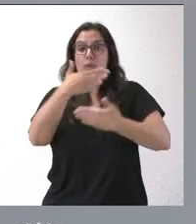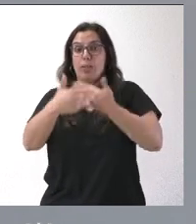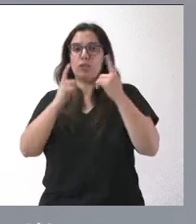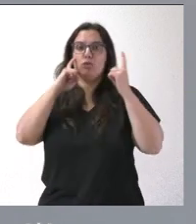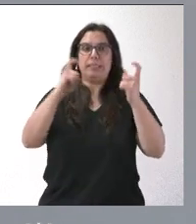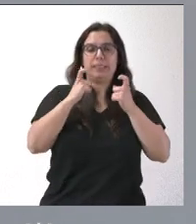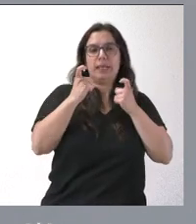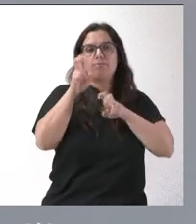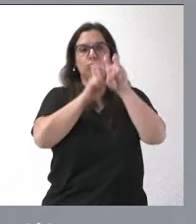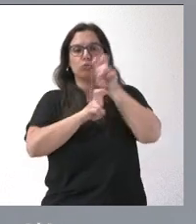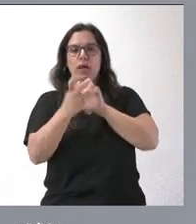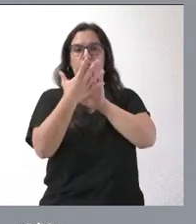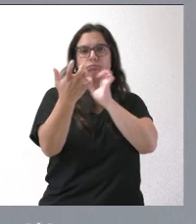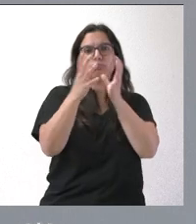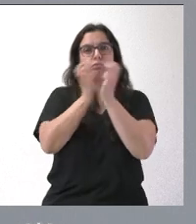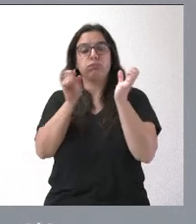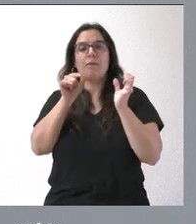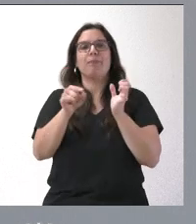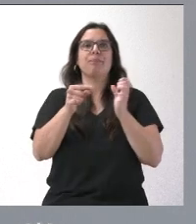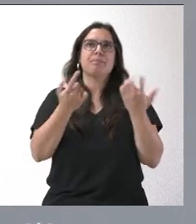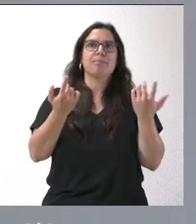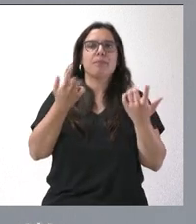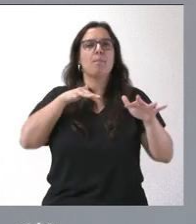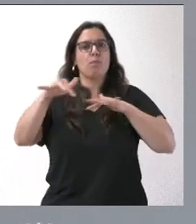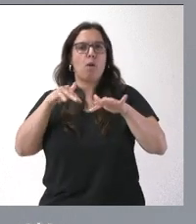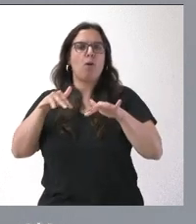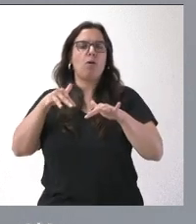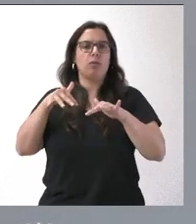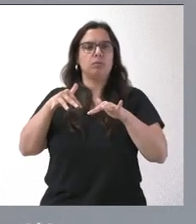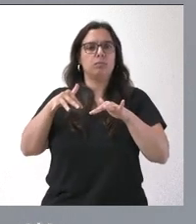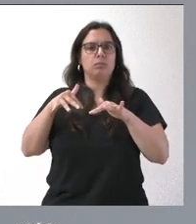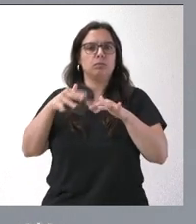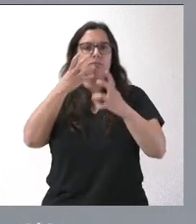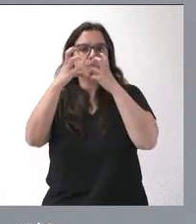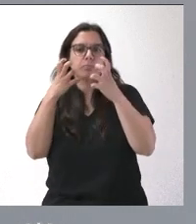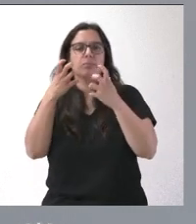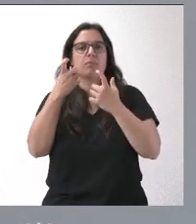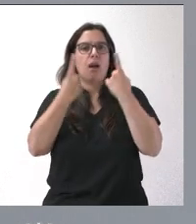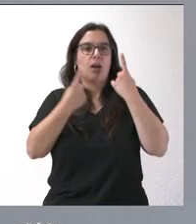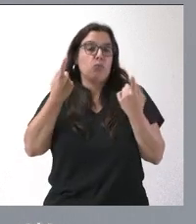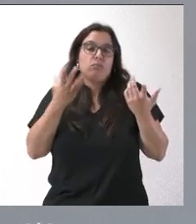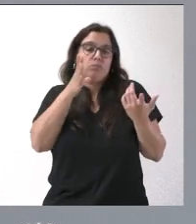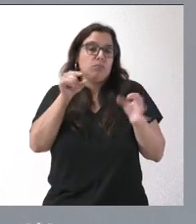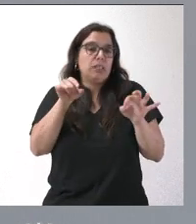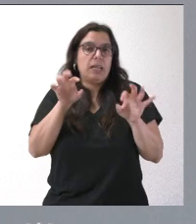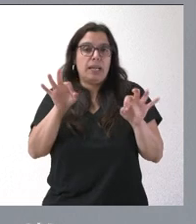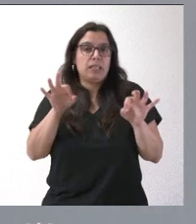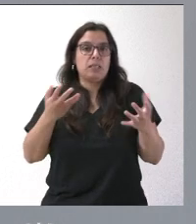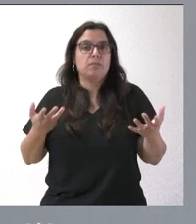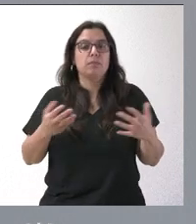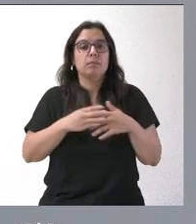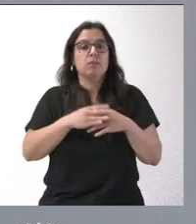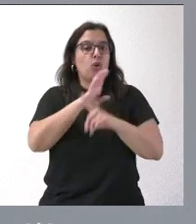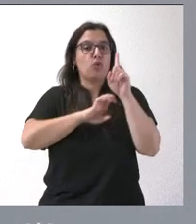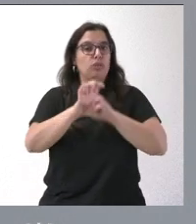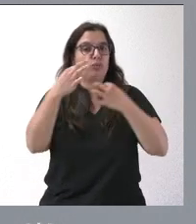buscar acuerdos, pues hay movilizaciones por algunas de las partes y en ese contexto hay que incorporarlas. Es una